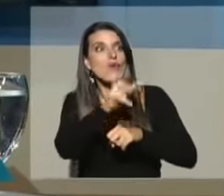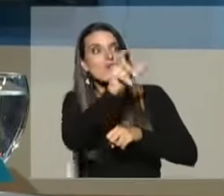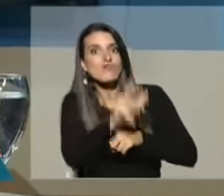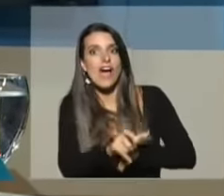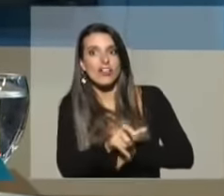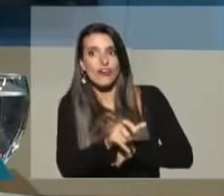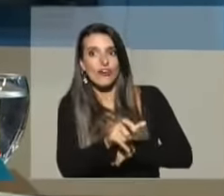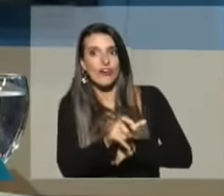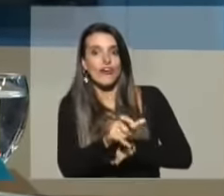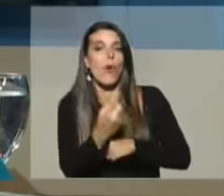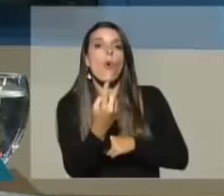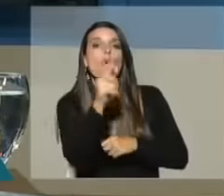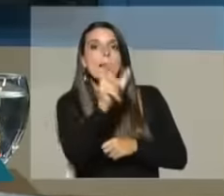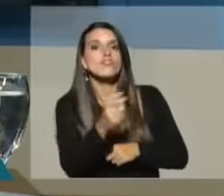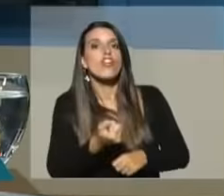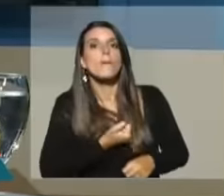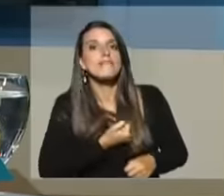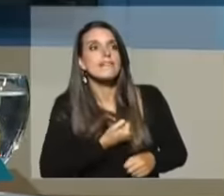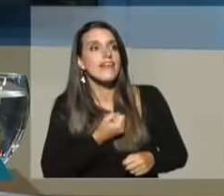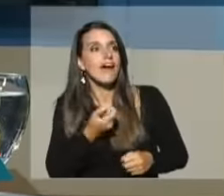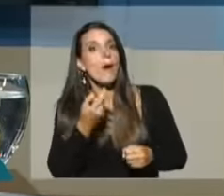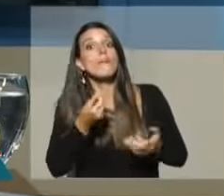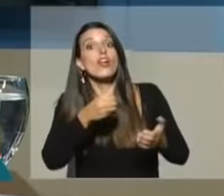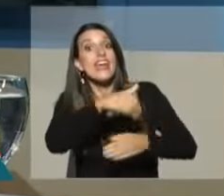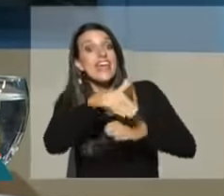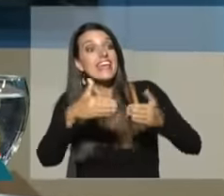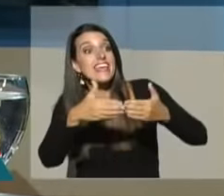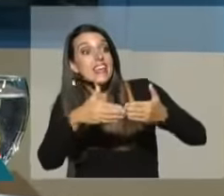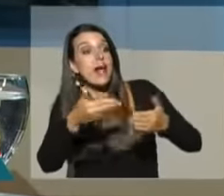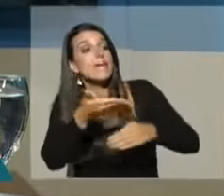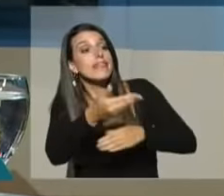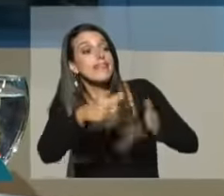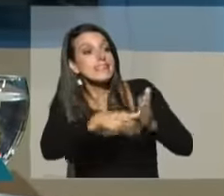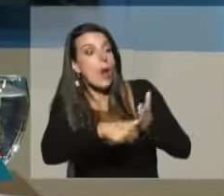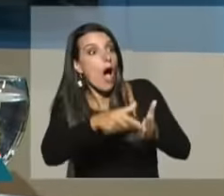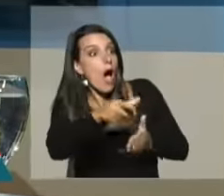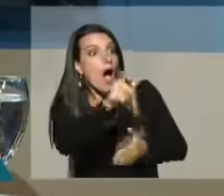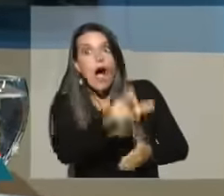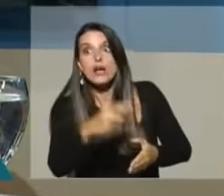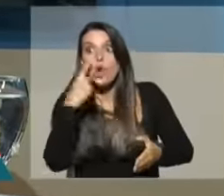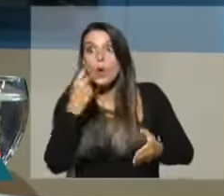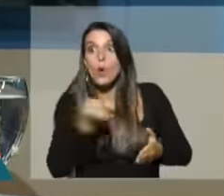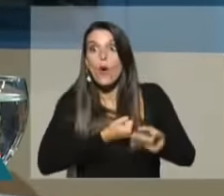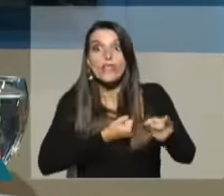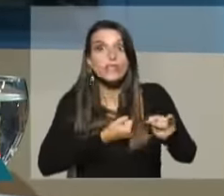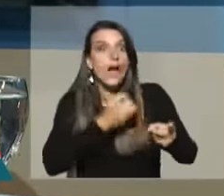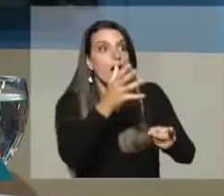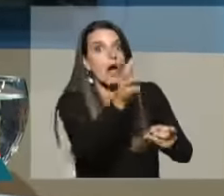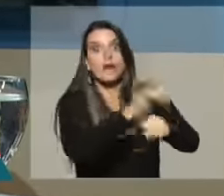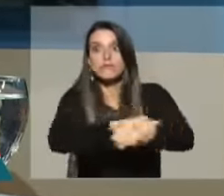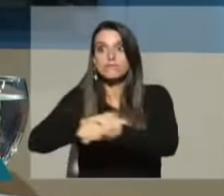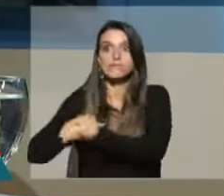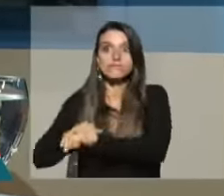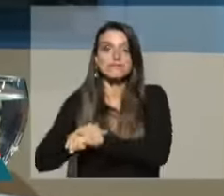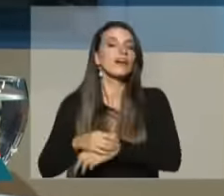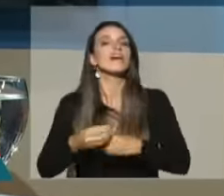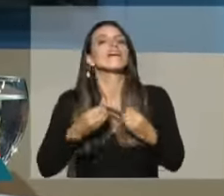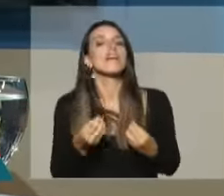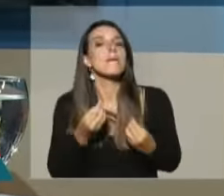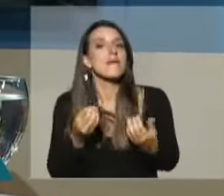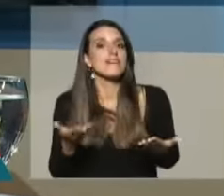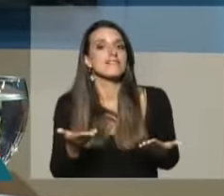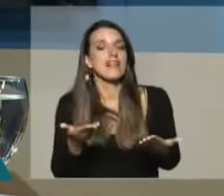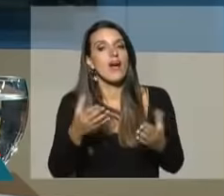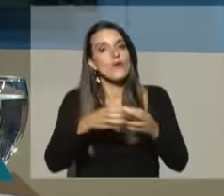cayó un homicida gracias a que se le pidió la cédula en la esquina. 20 segundos. Y entonces, evidentemente, ahí lo que lamentablemente pasa es lo siguiente.